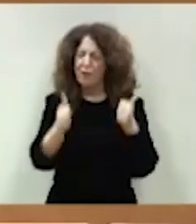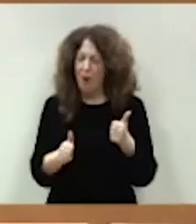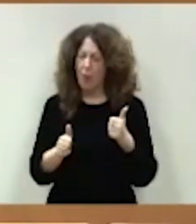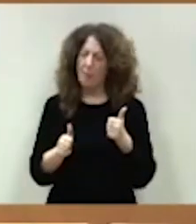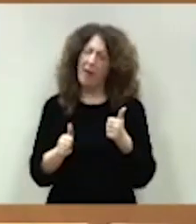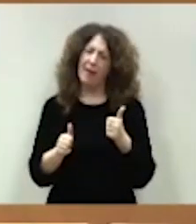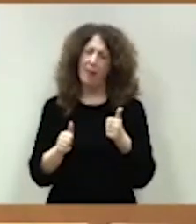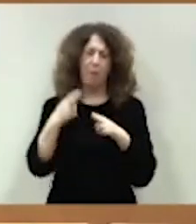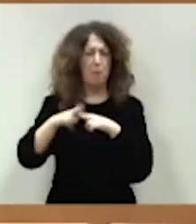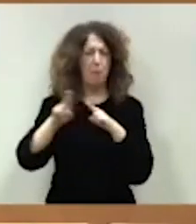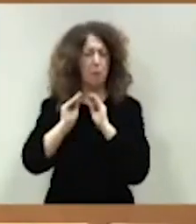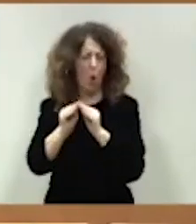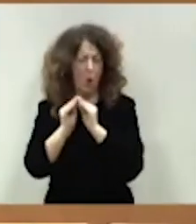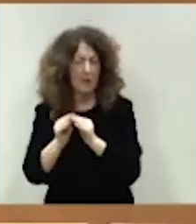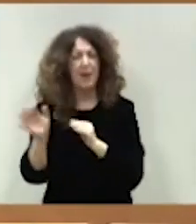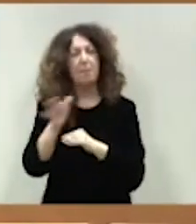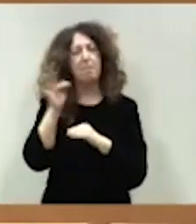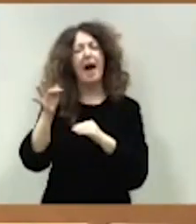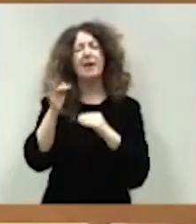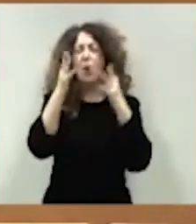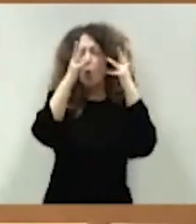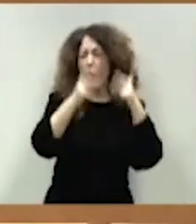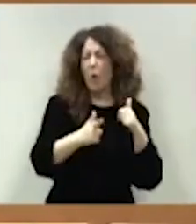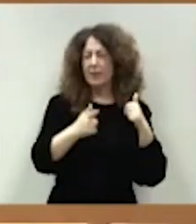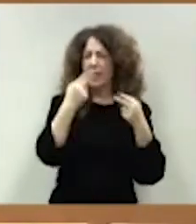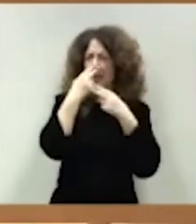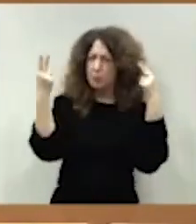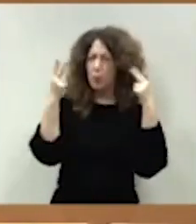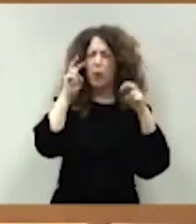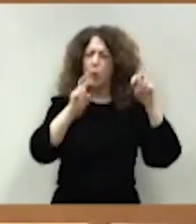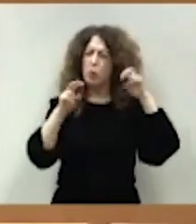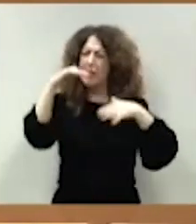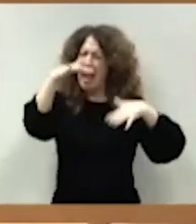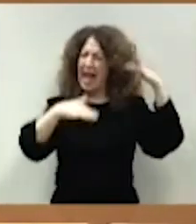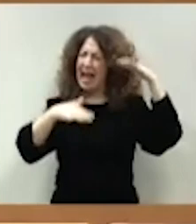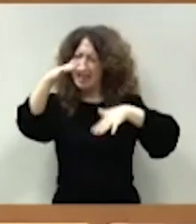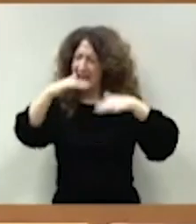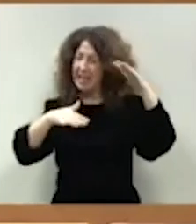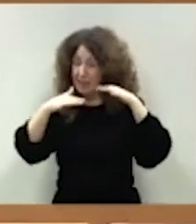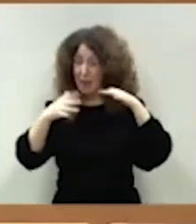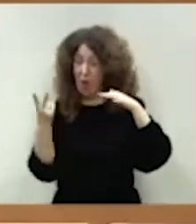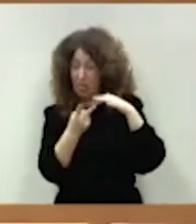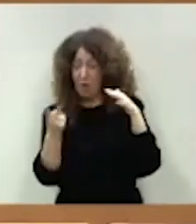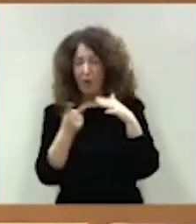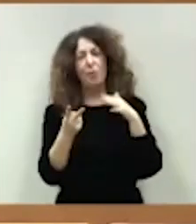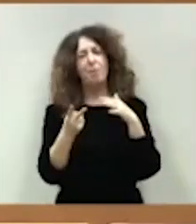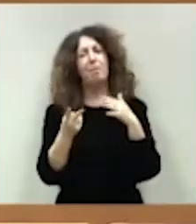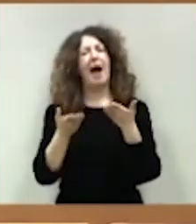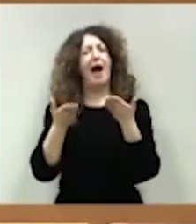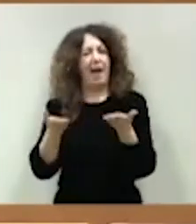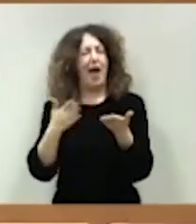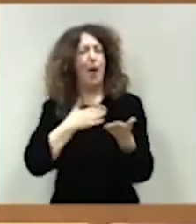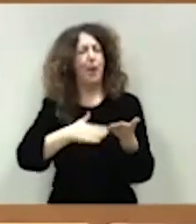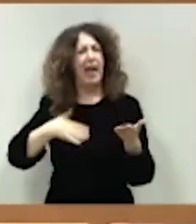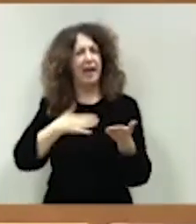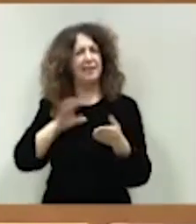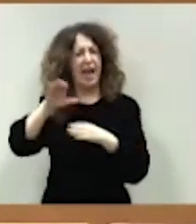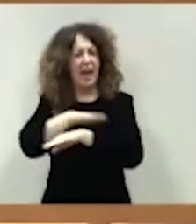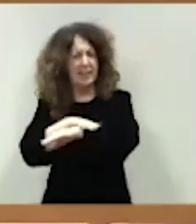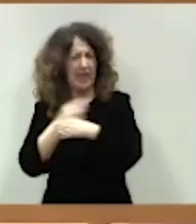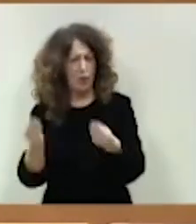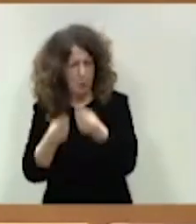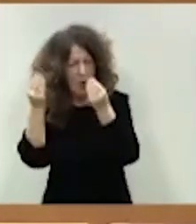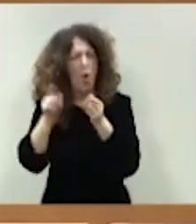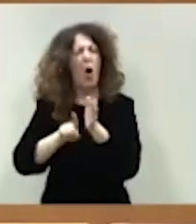de equilibrar las cuentas públicas permita ser compatible el crecimiento, el estado del bienestar con esa